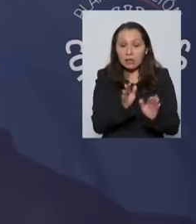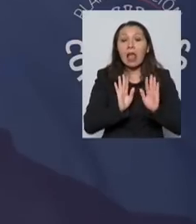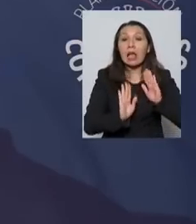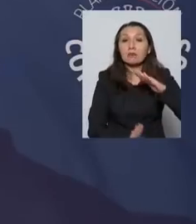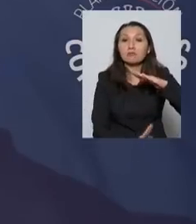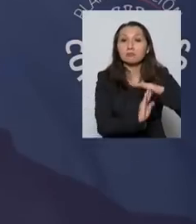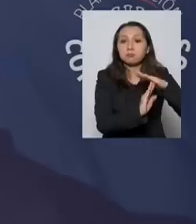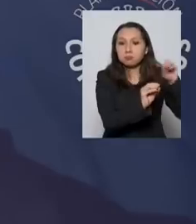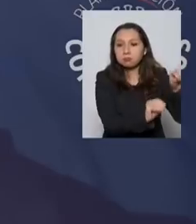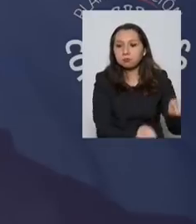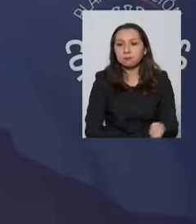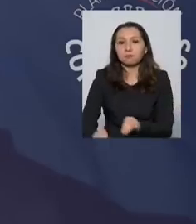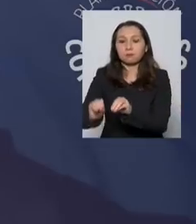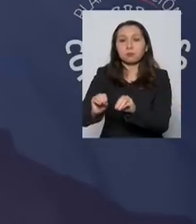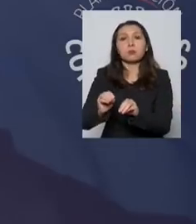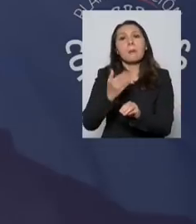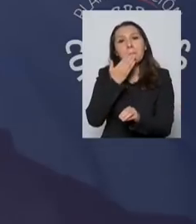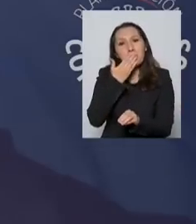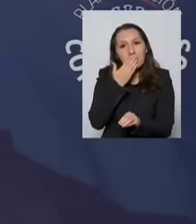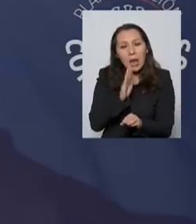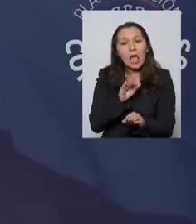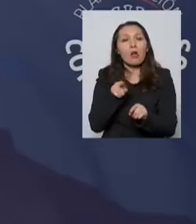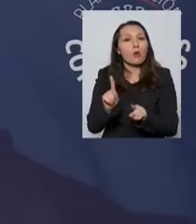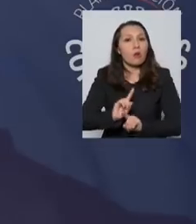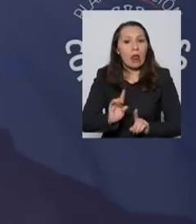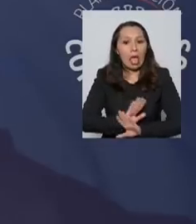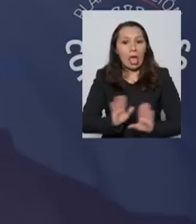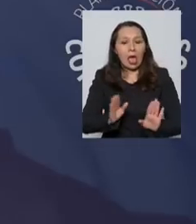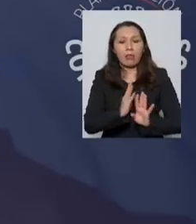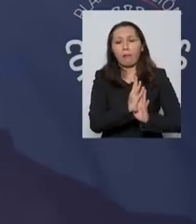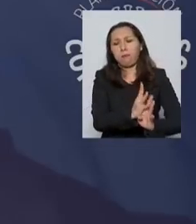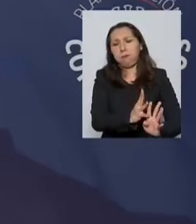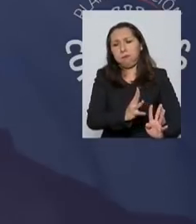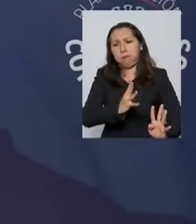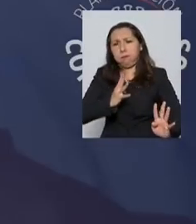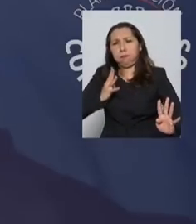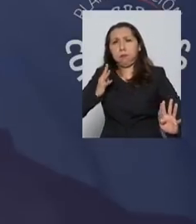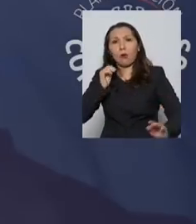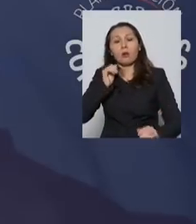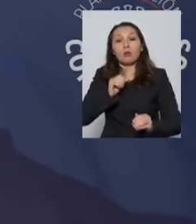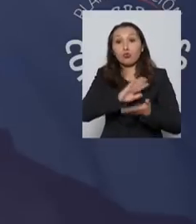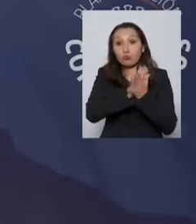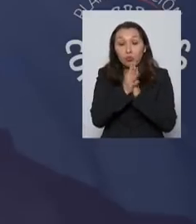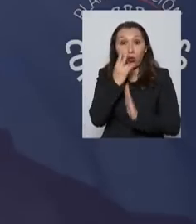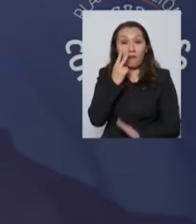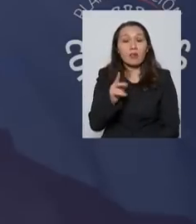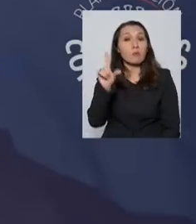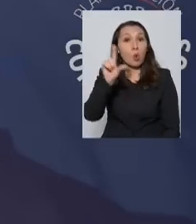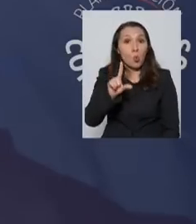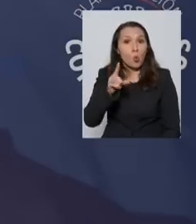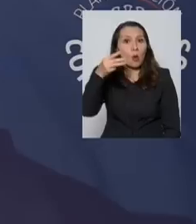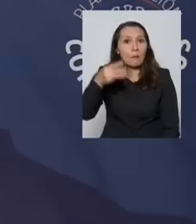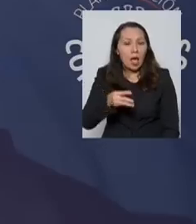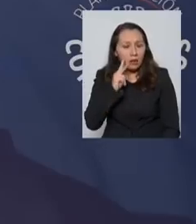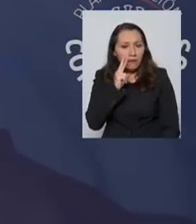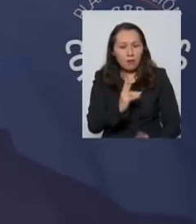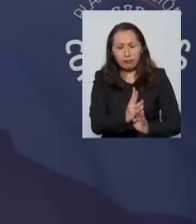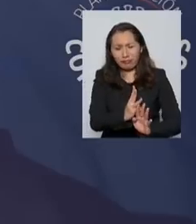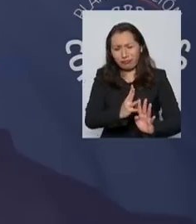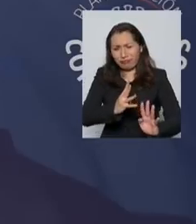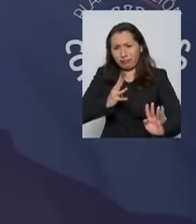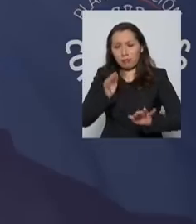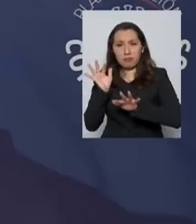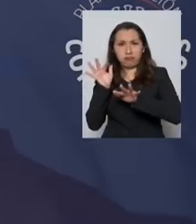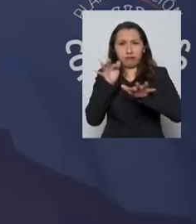postergar esa vacunación y no tener una fila, una cola, todos lo vimos, un día lunes y martes, en la que se